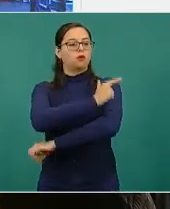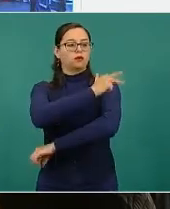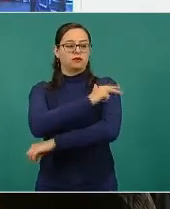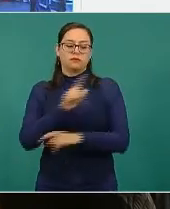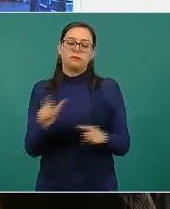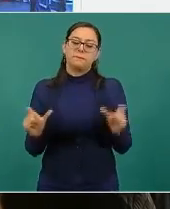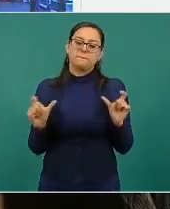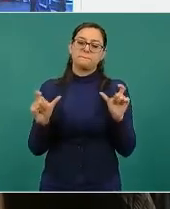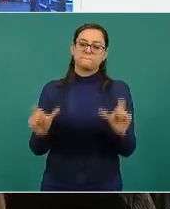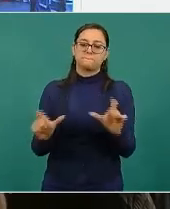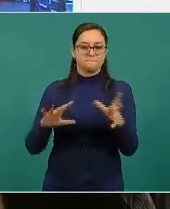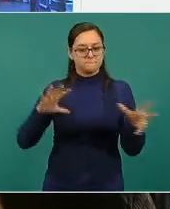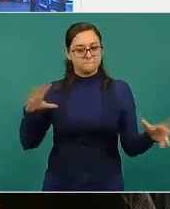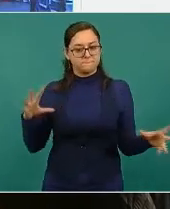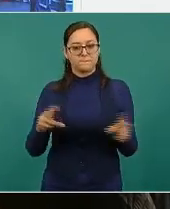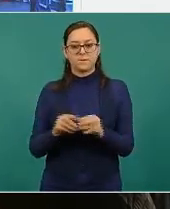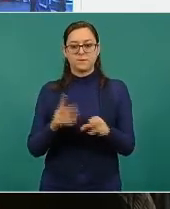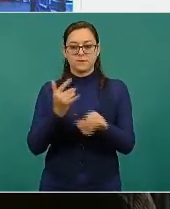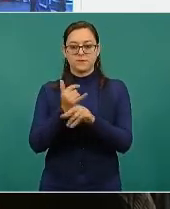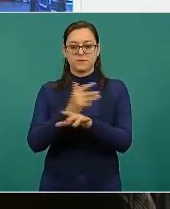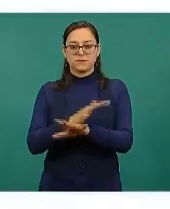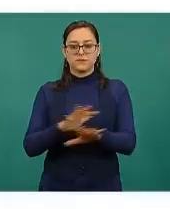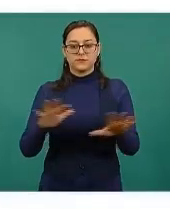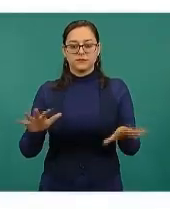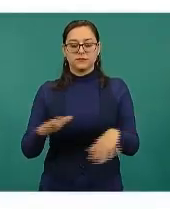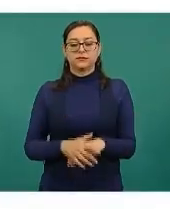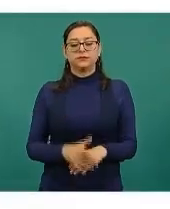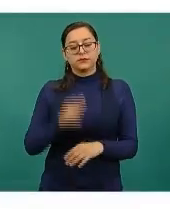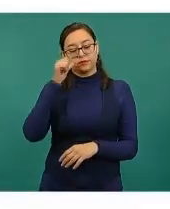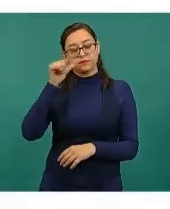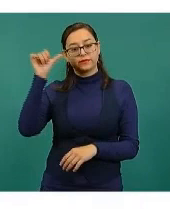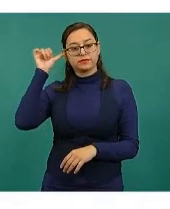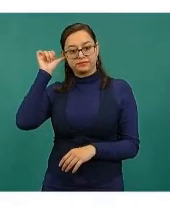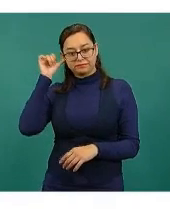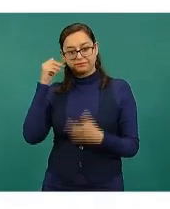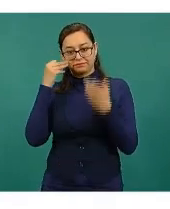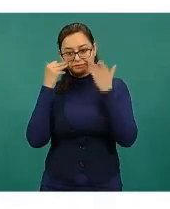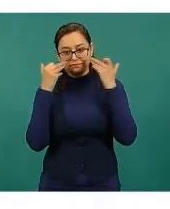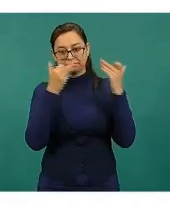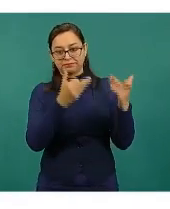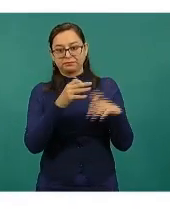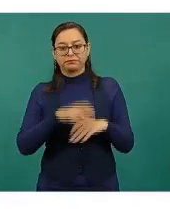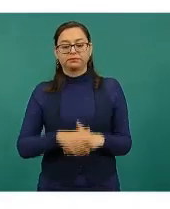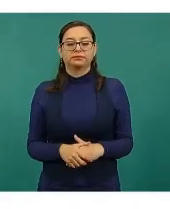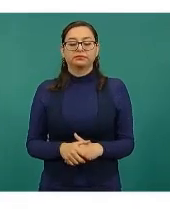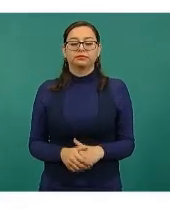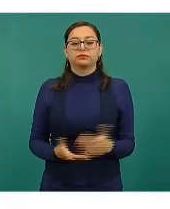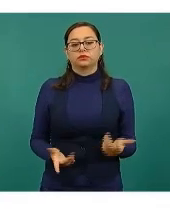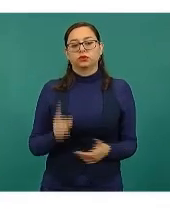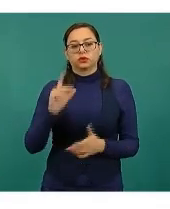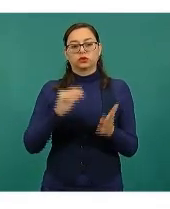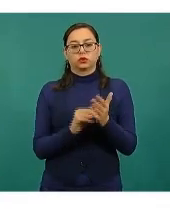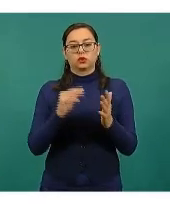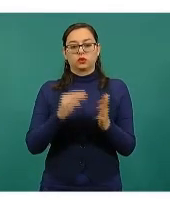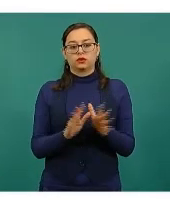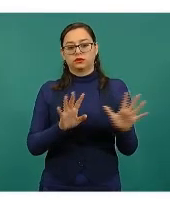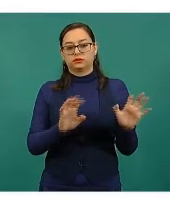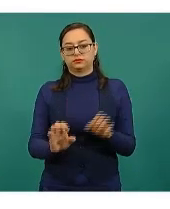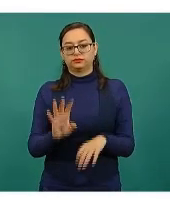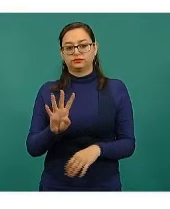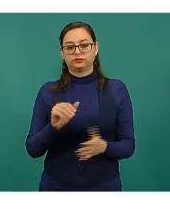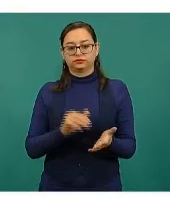este es el resumen. El día 22, el día de ayer lunes, se transportaron 1.904